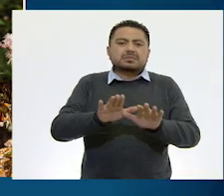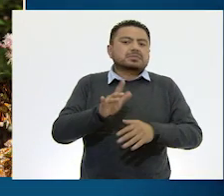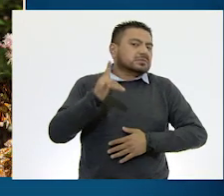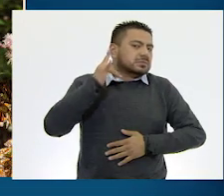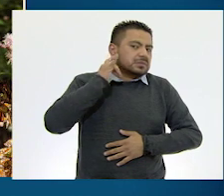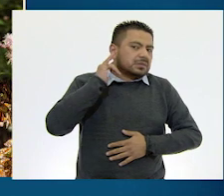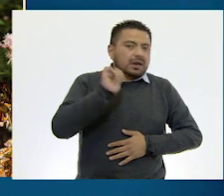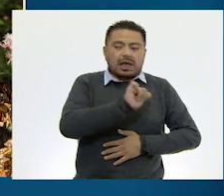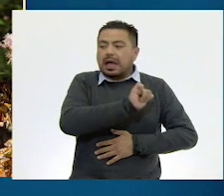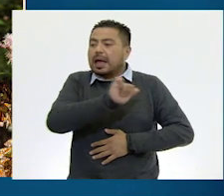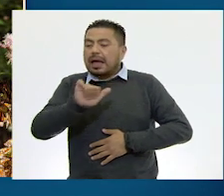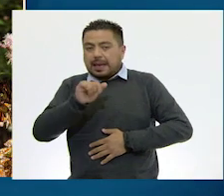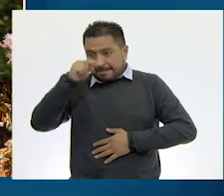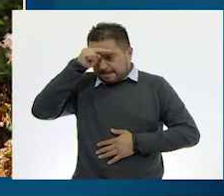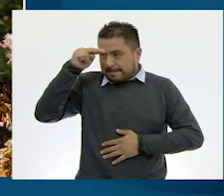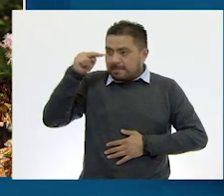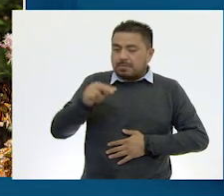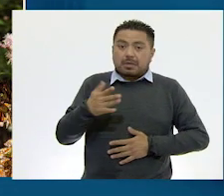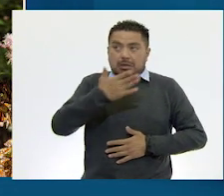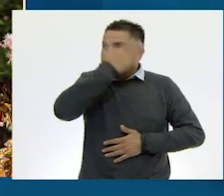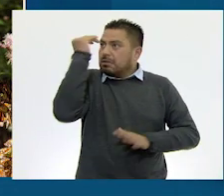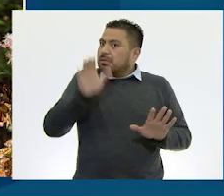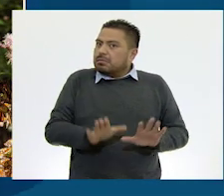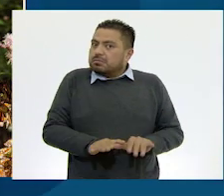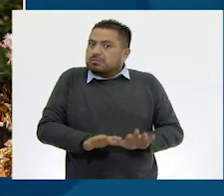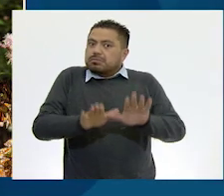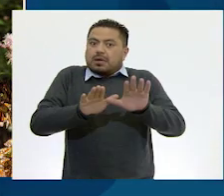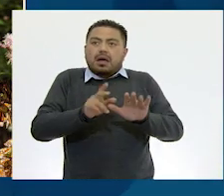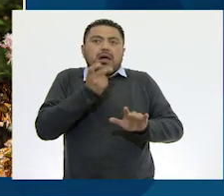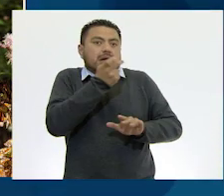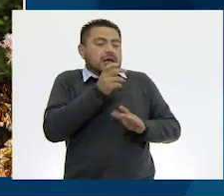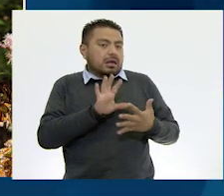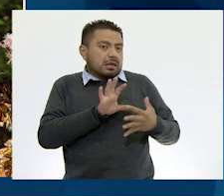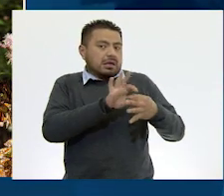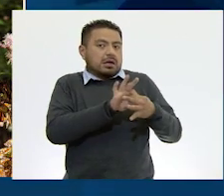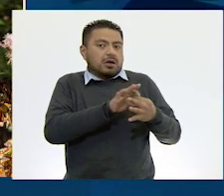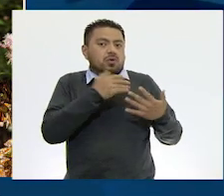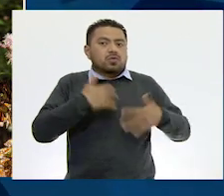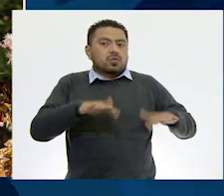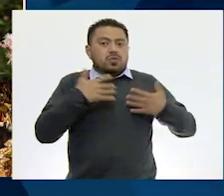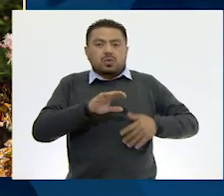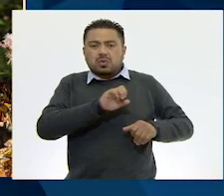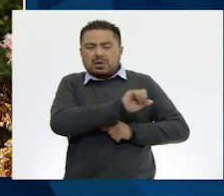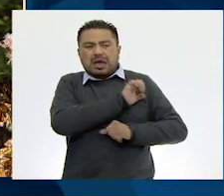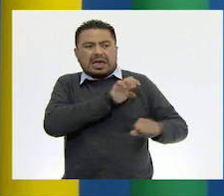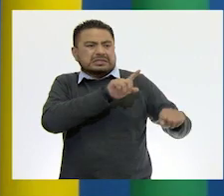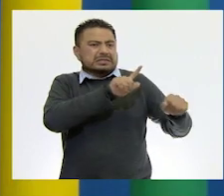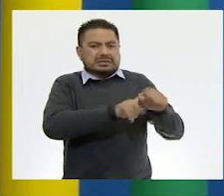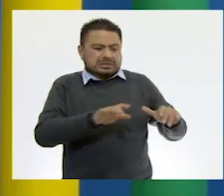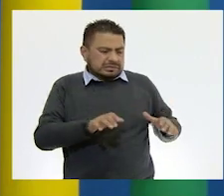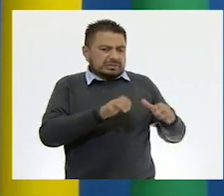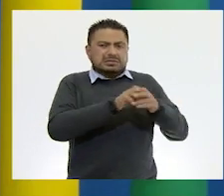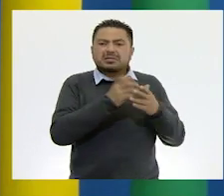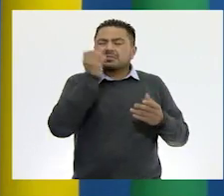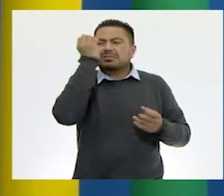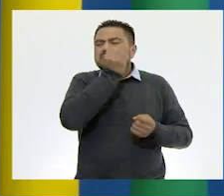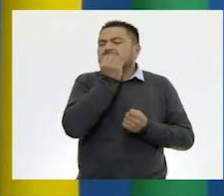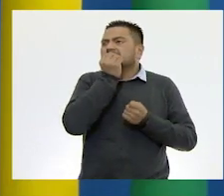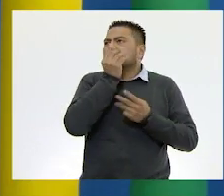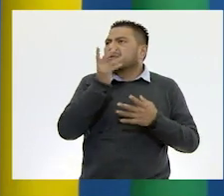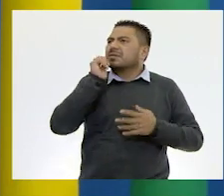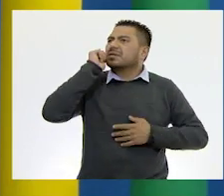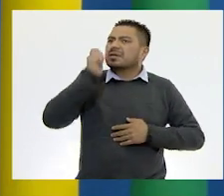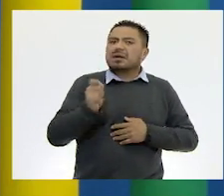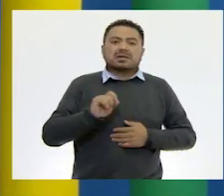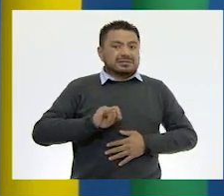y a México. No sabía que la mariposa monarca es considerada una especie endémica. Ay, tan bonitas que son.